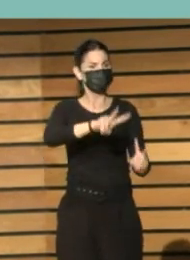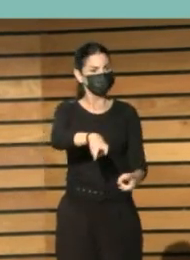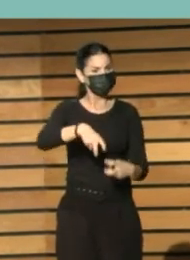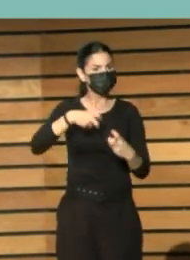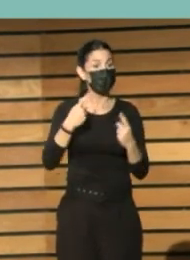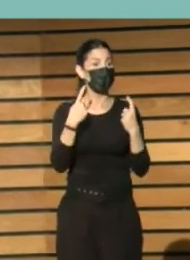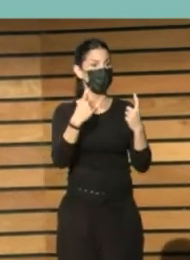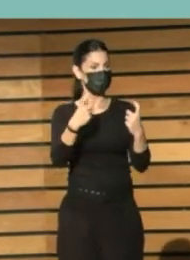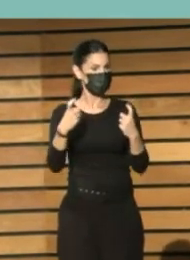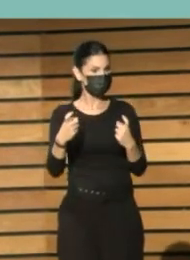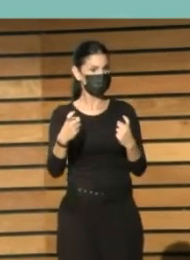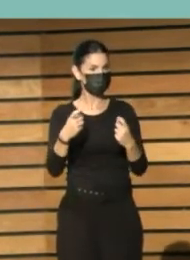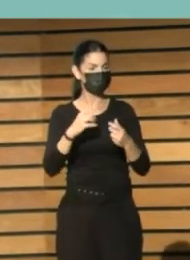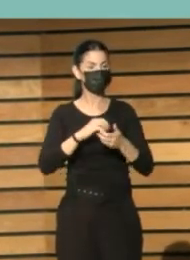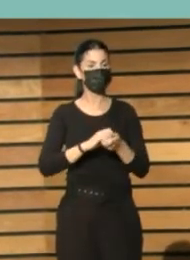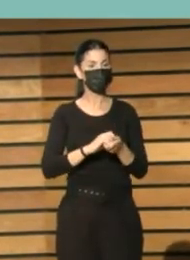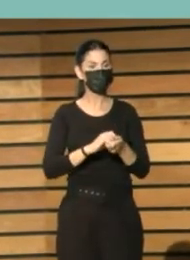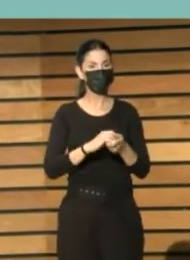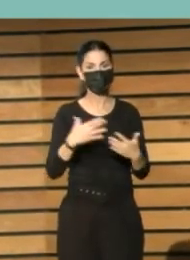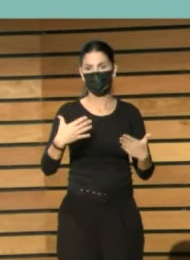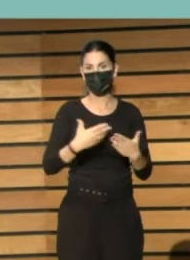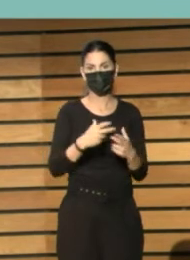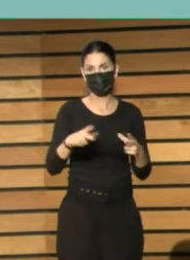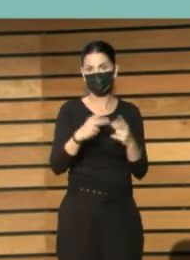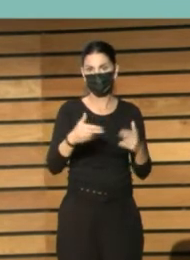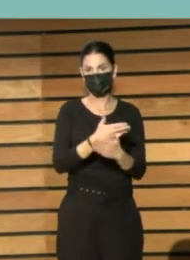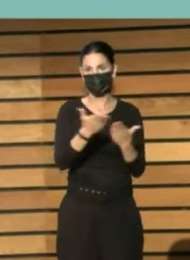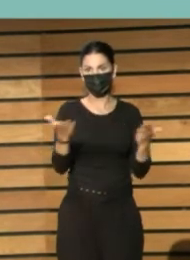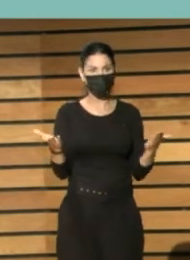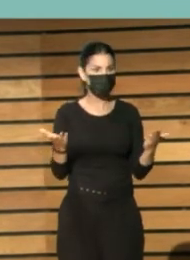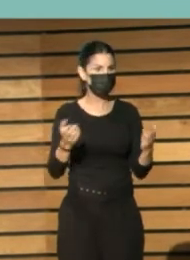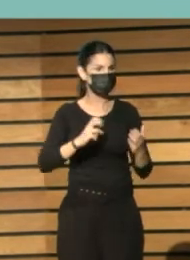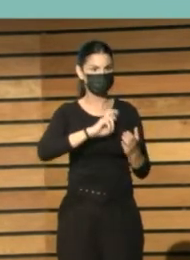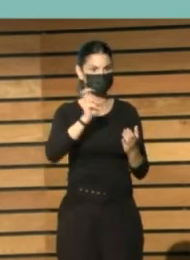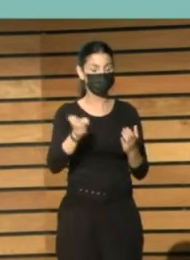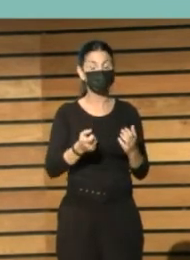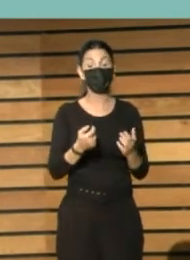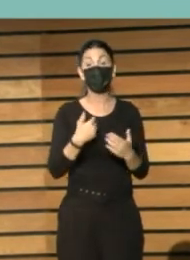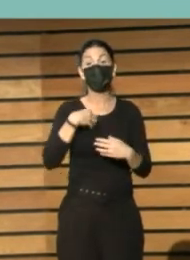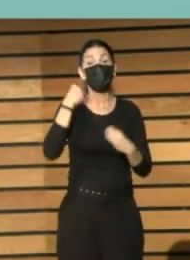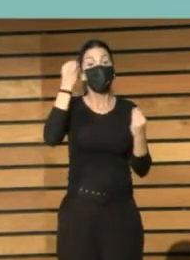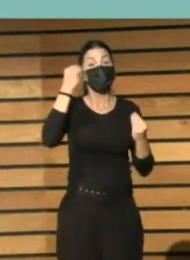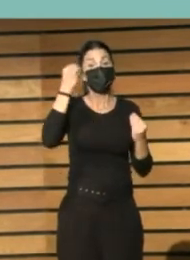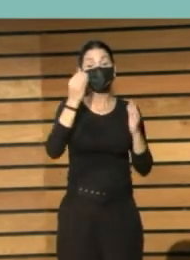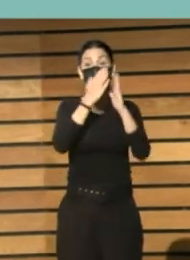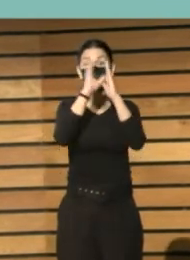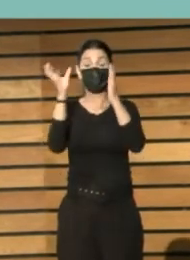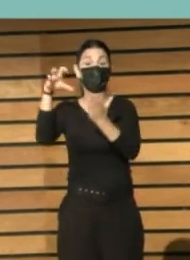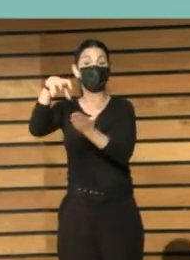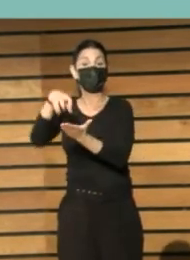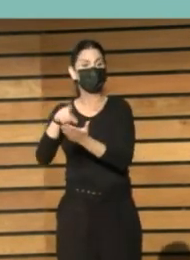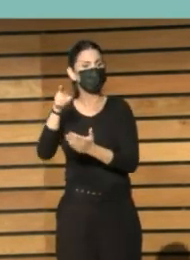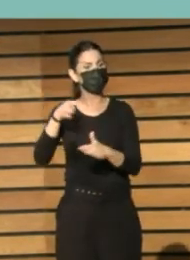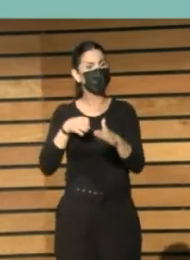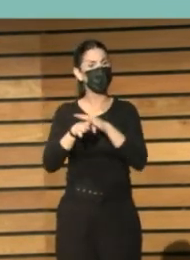profesionales para todos los públicos. Pensamos que la biblioteca pública es un portal de la sociedad de la información,